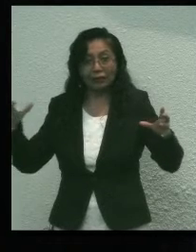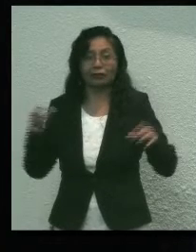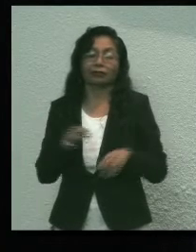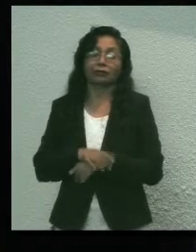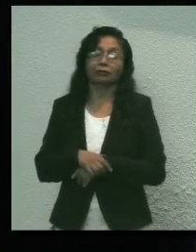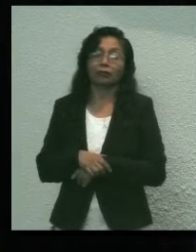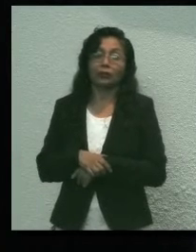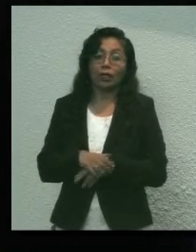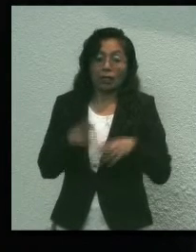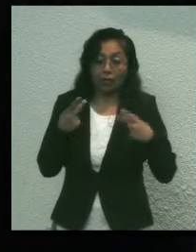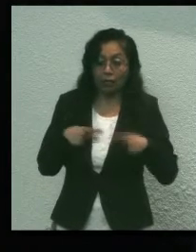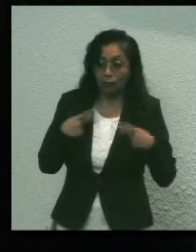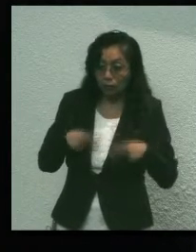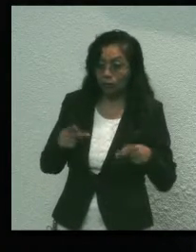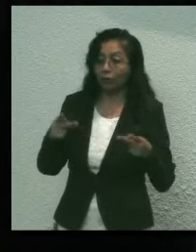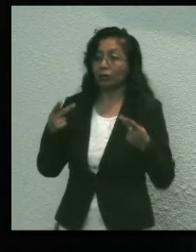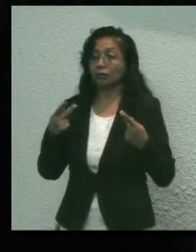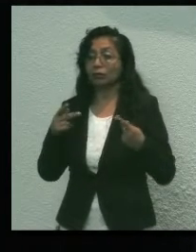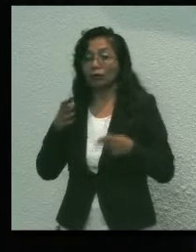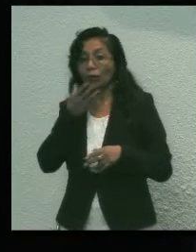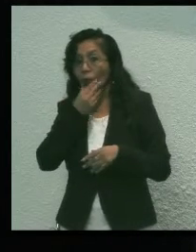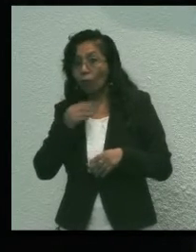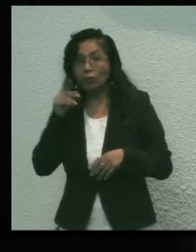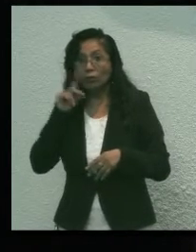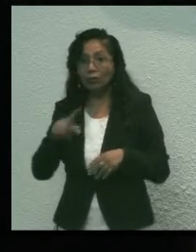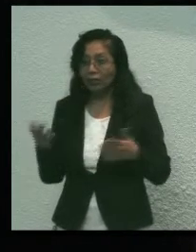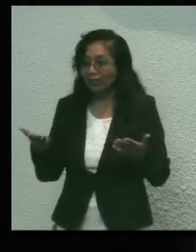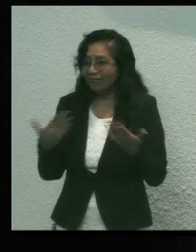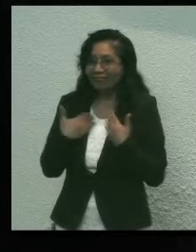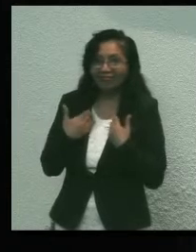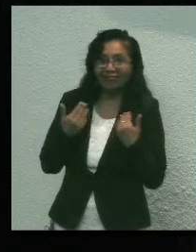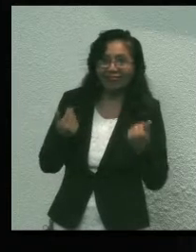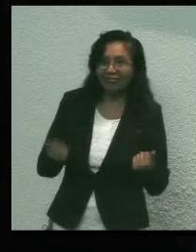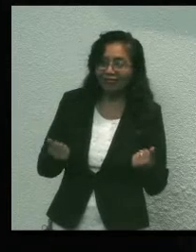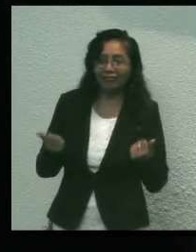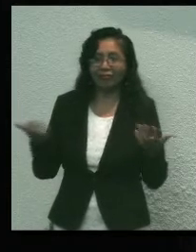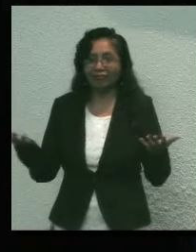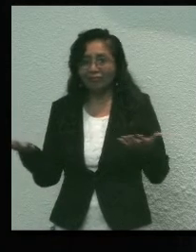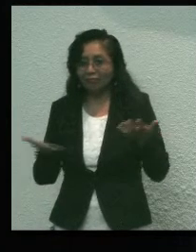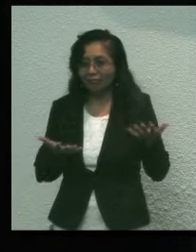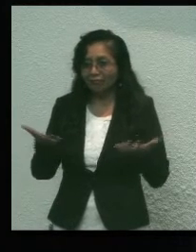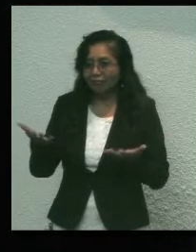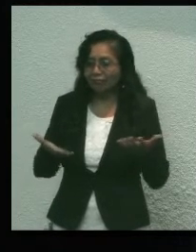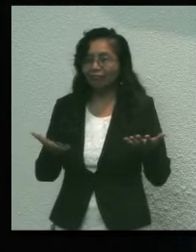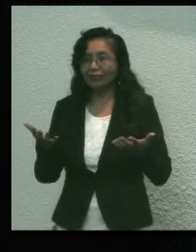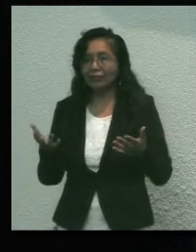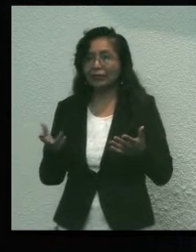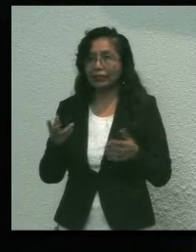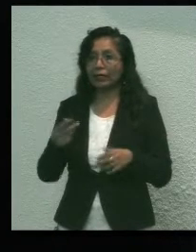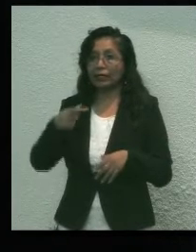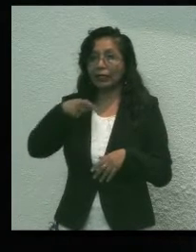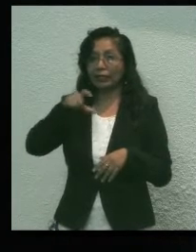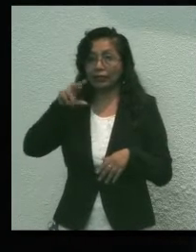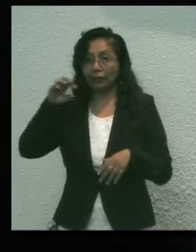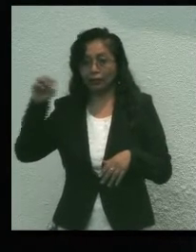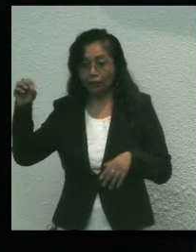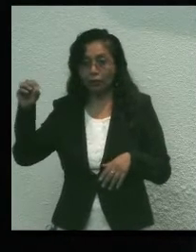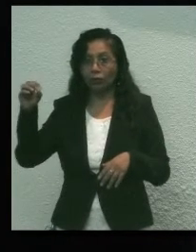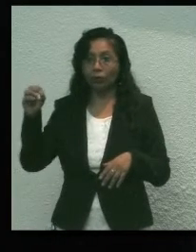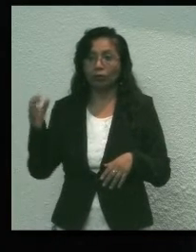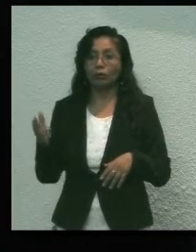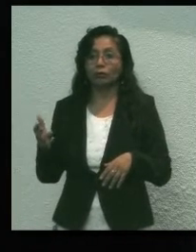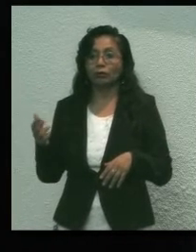Las ciudadanas y los ciudadanos no entienden de competencia. Si bien es cierto, Quintana Roo ha estado